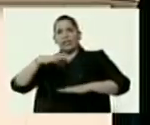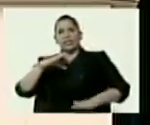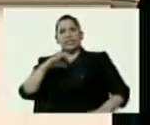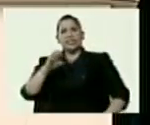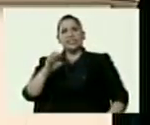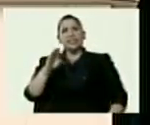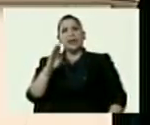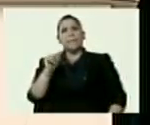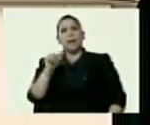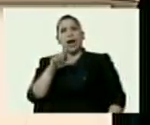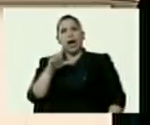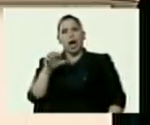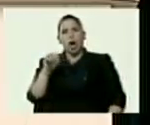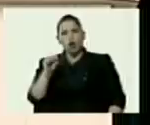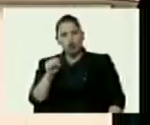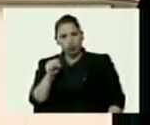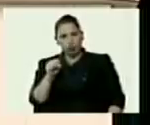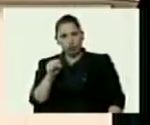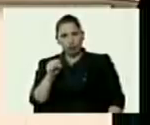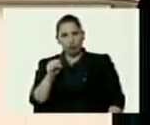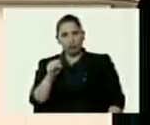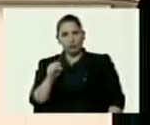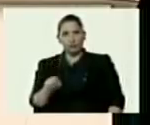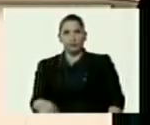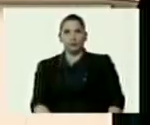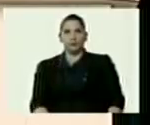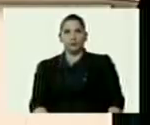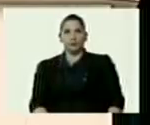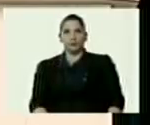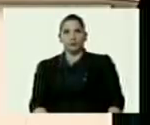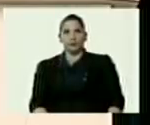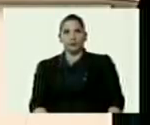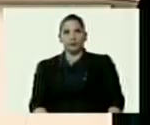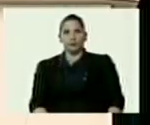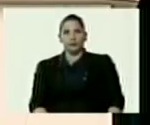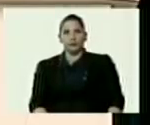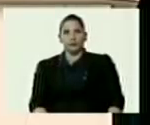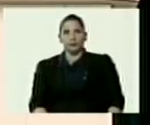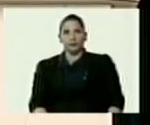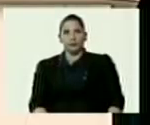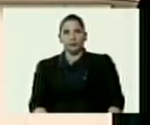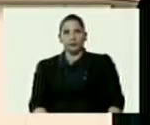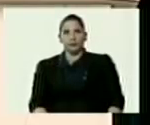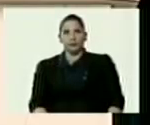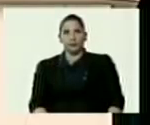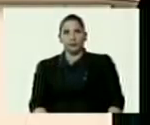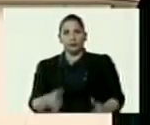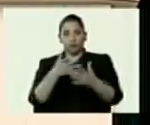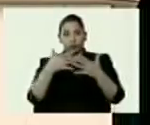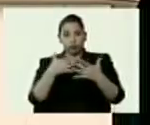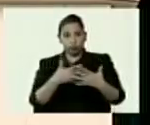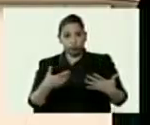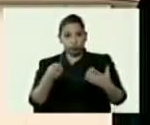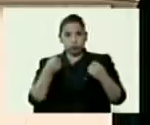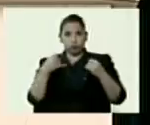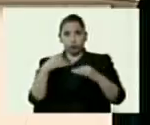jefe del SEO, que es el documento número